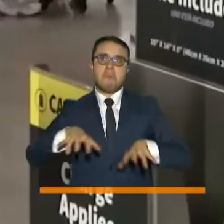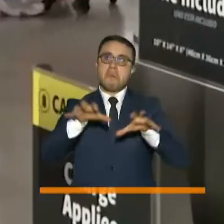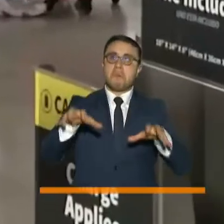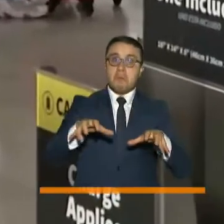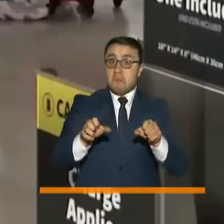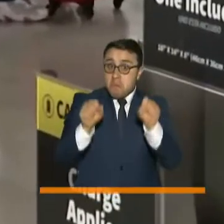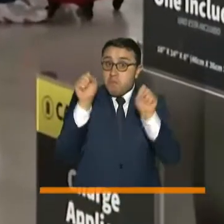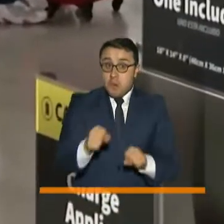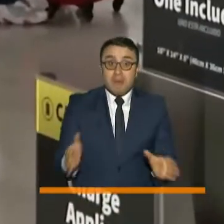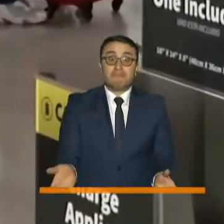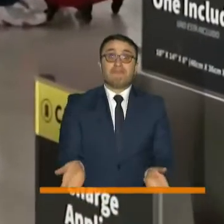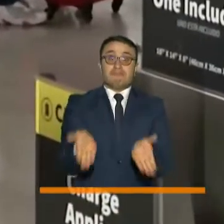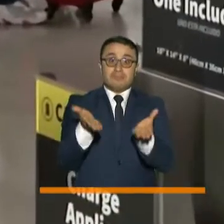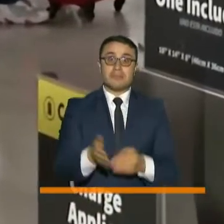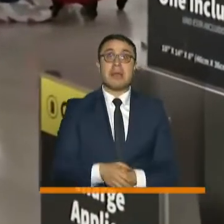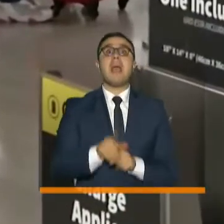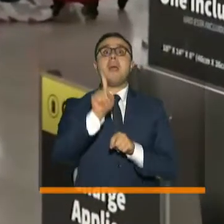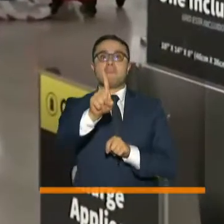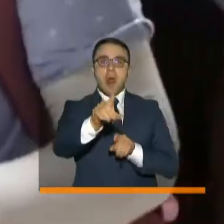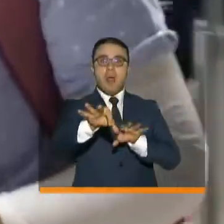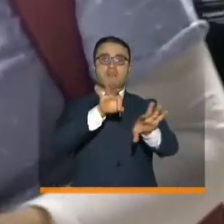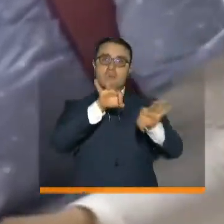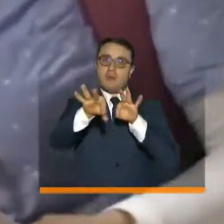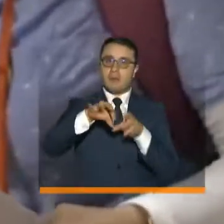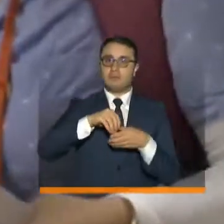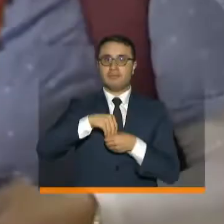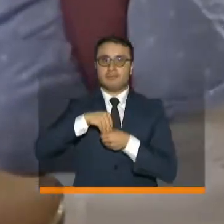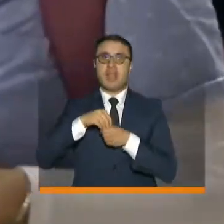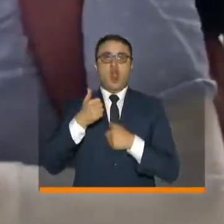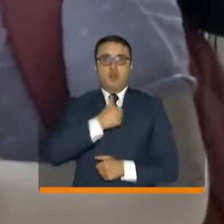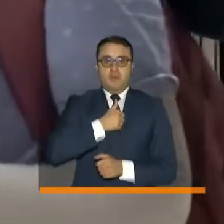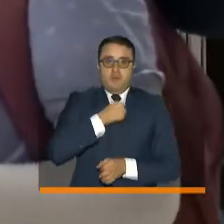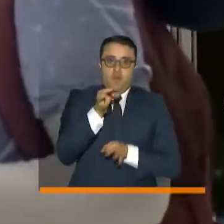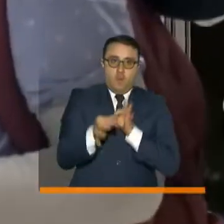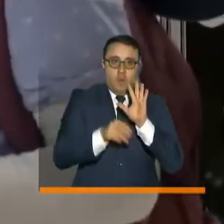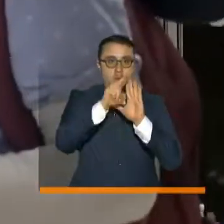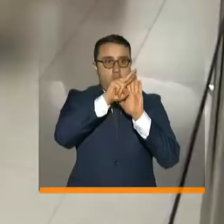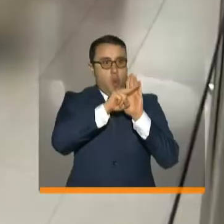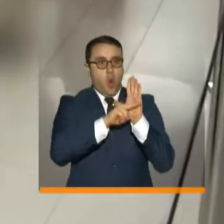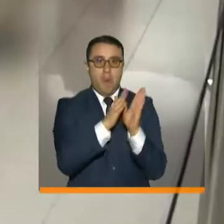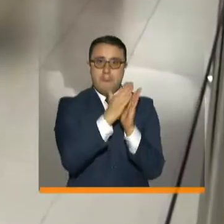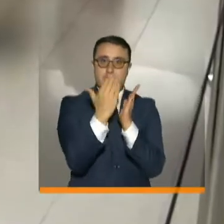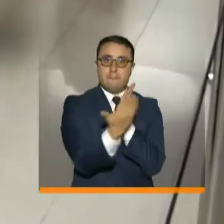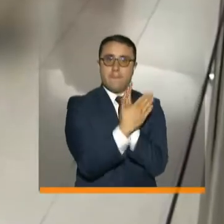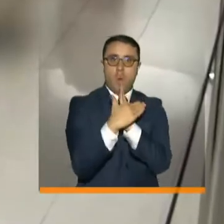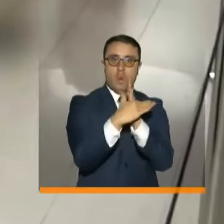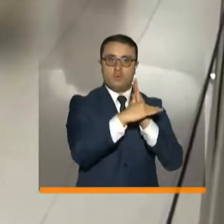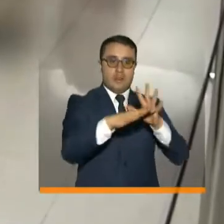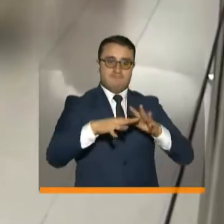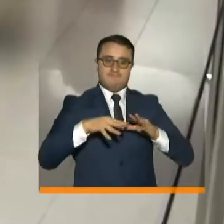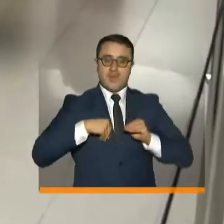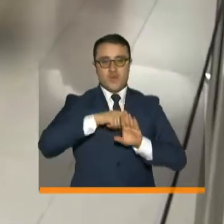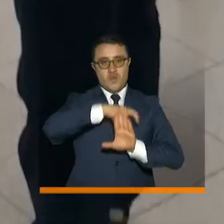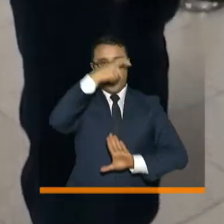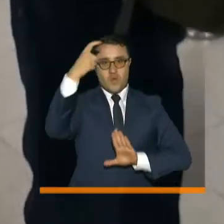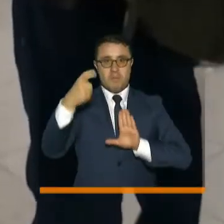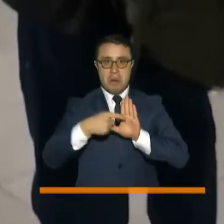Esto, por supuesto, de la mano en el aislamiento selectivo, el autocuidado y cumpliendo con todos los protocolos de bioseguridad.